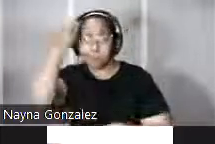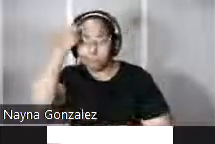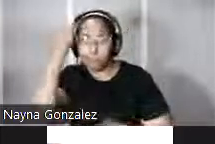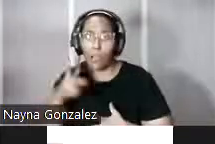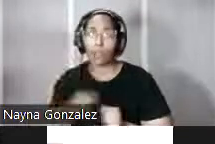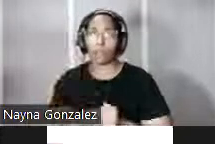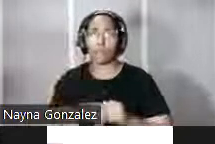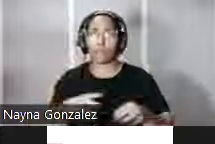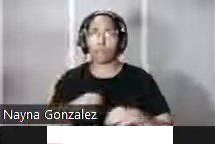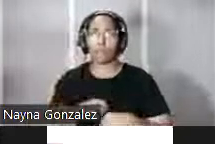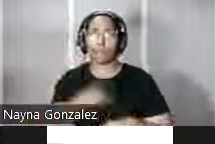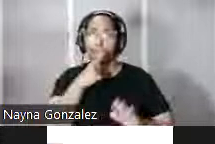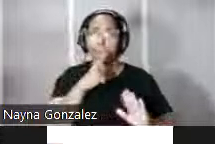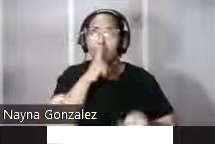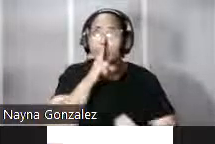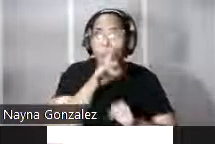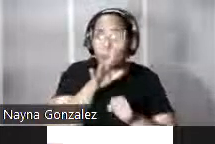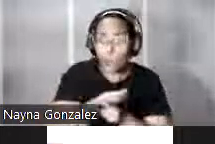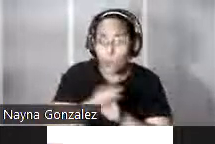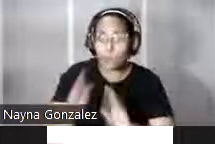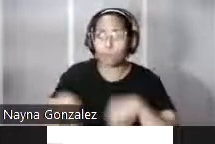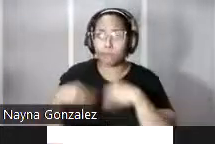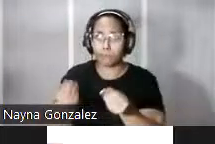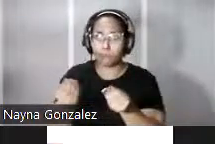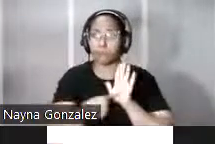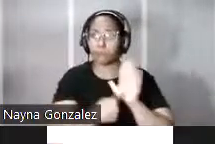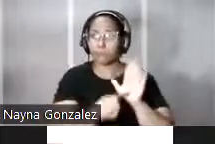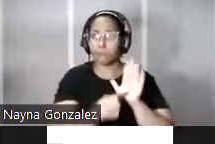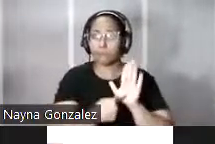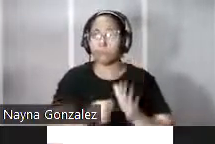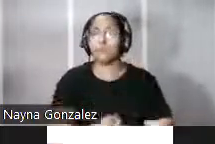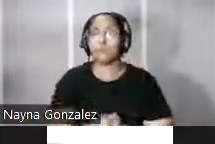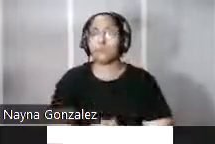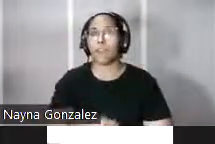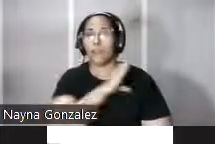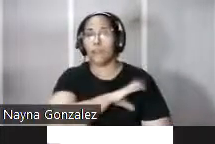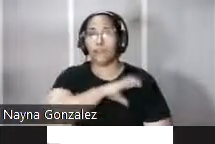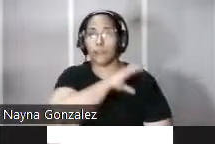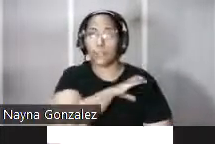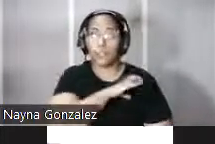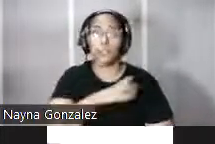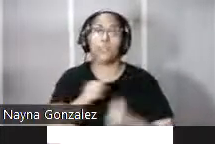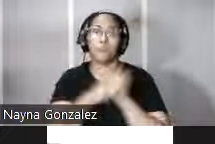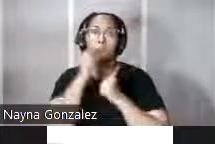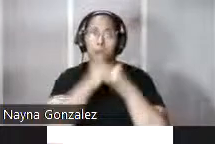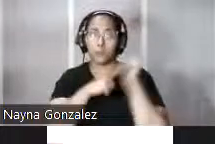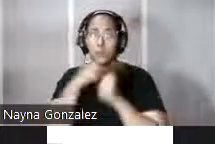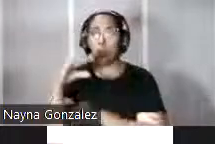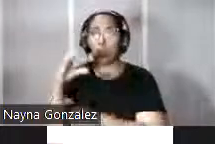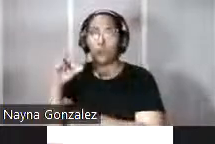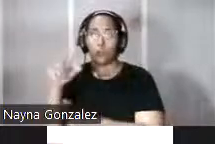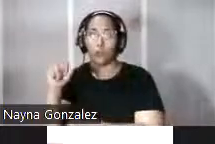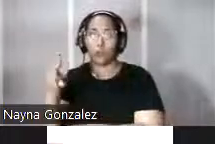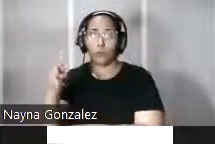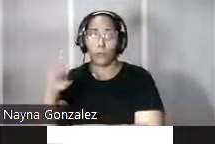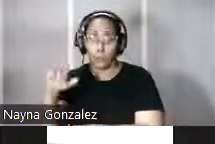al monarca en el momento de recibir su cargo. A las características de su fábrica algunos cronistas como González